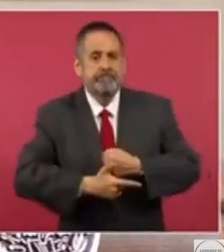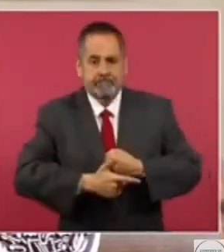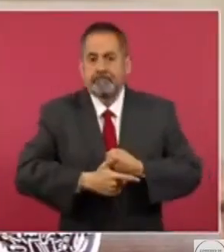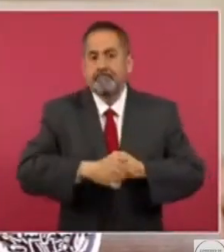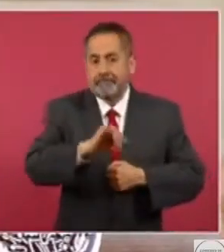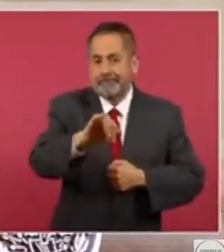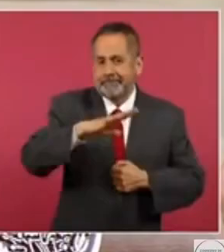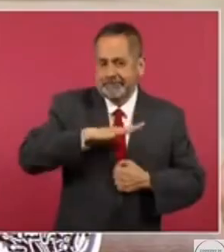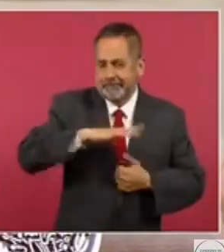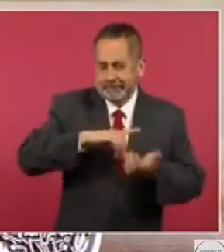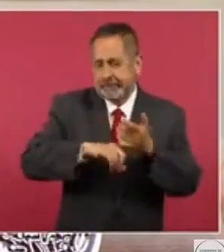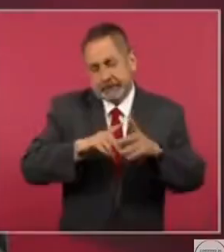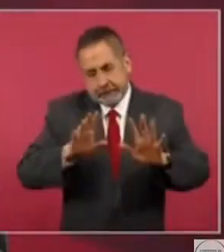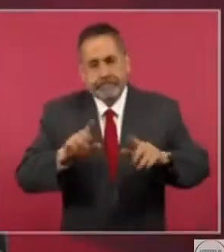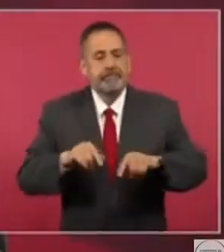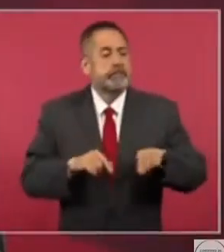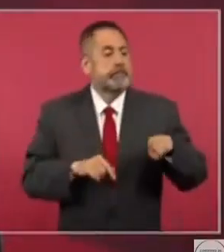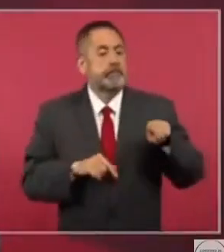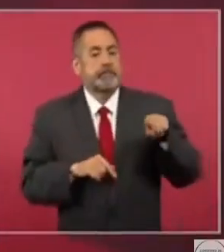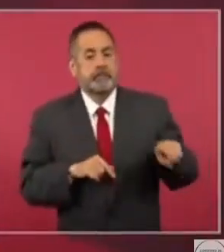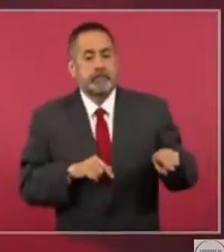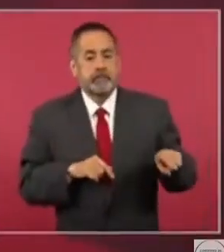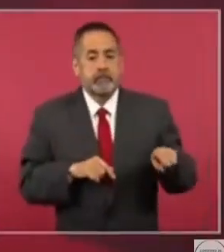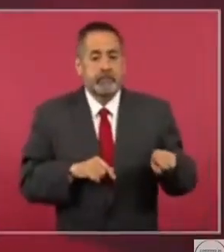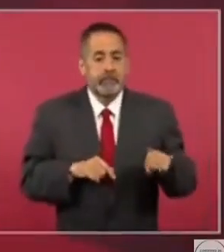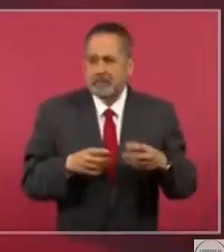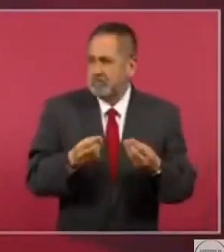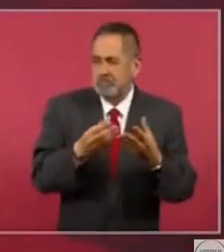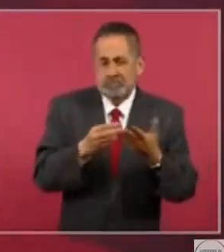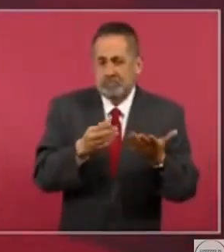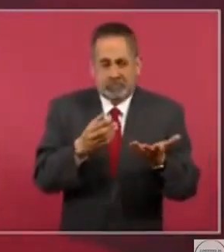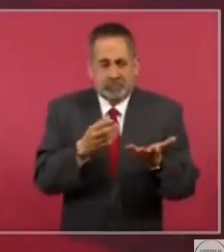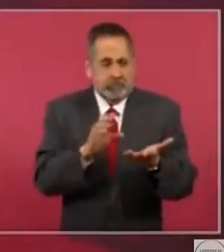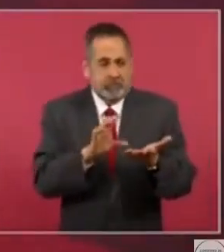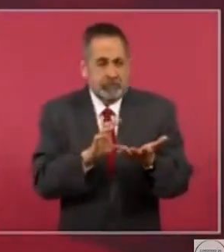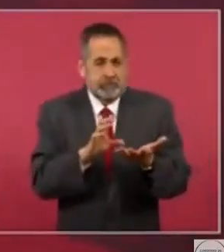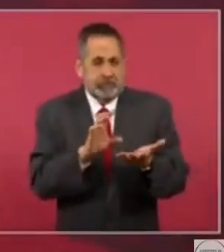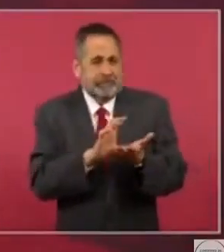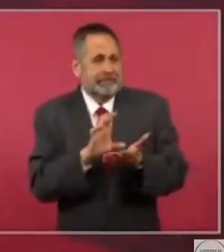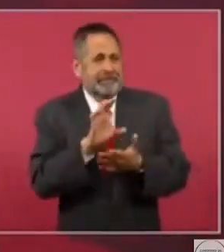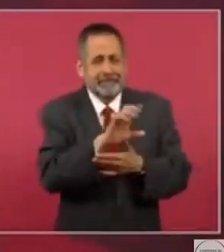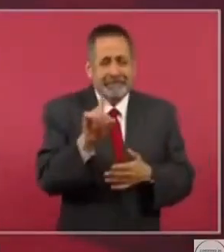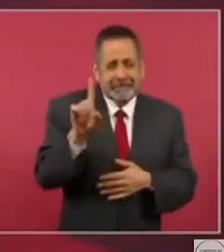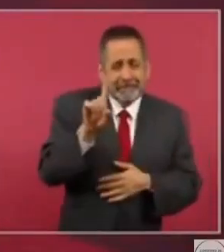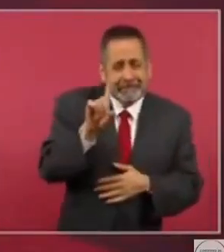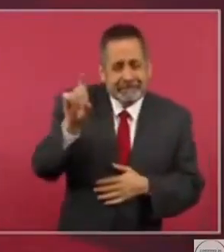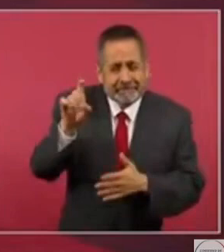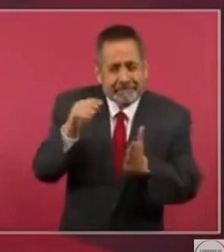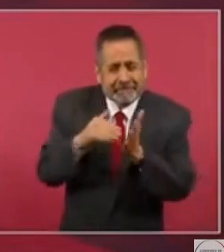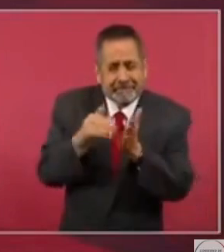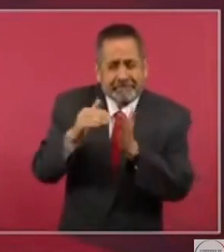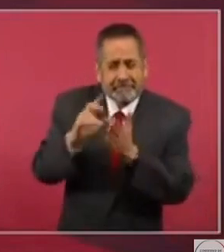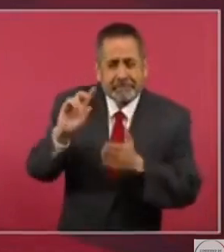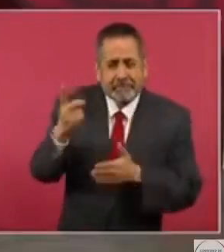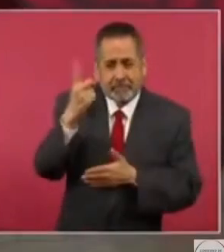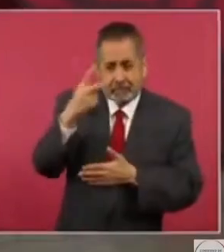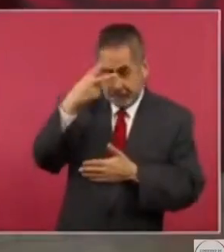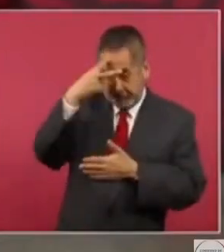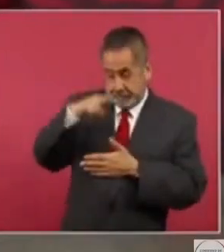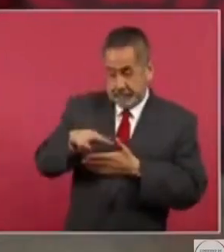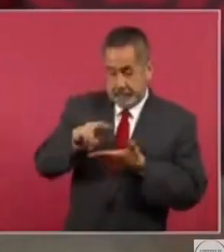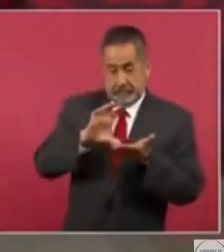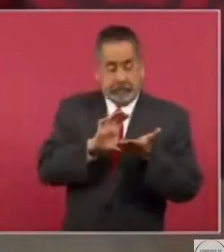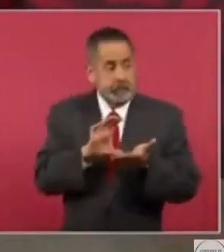que se habían transferido 100 millones de dólares de México